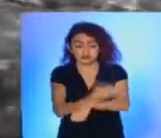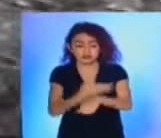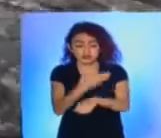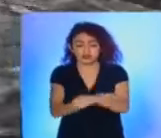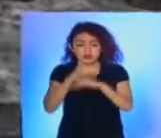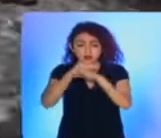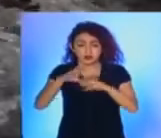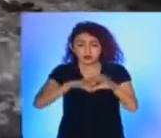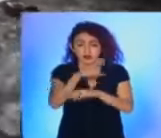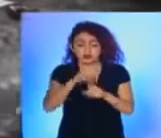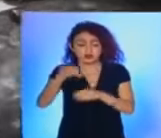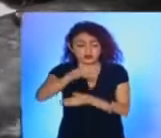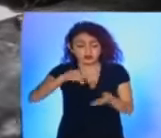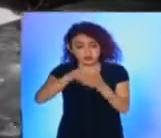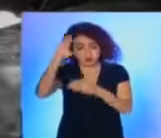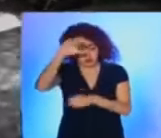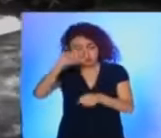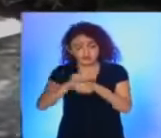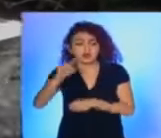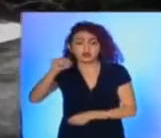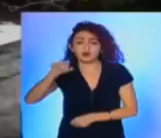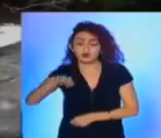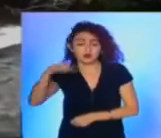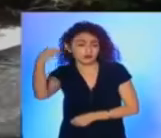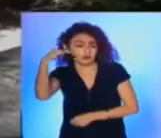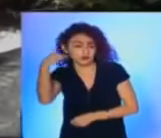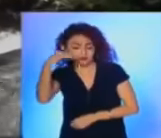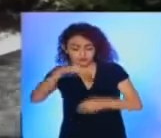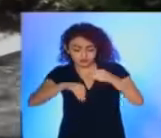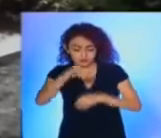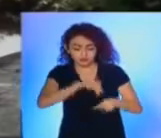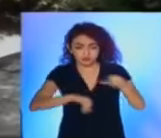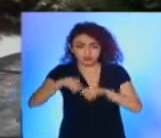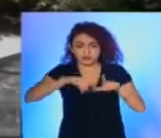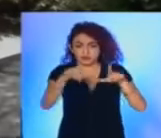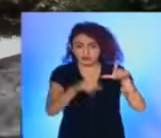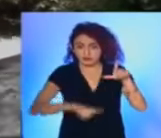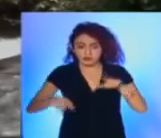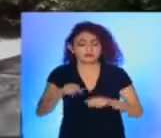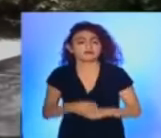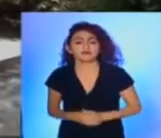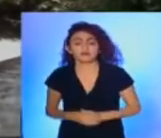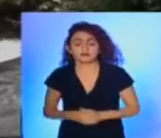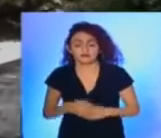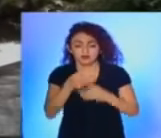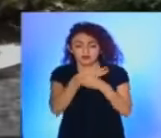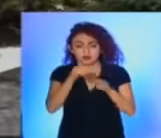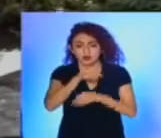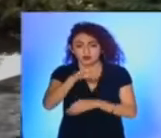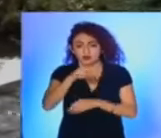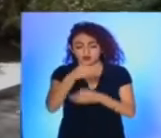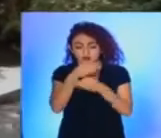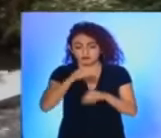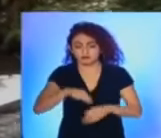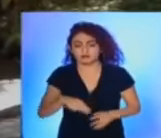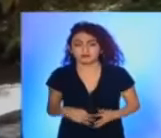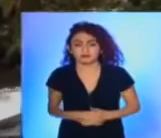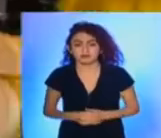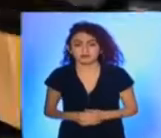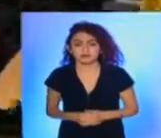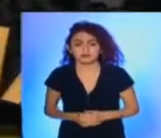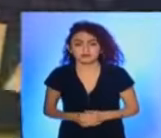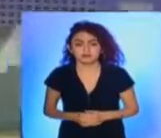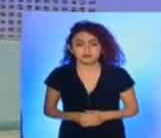páginas y redes sociales del Centro Cultural UNAM de Morelia y del Laboratorio Nacional de Materiales Orales. Jorge Moradías de León, SM Noticias.